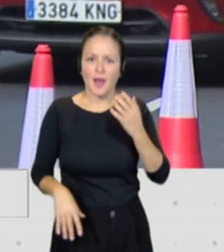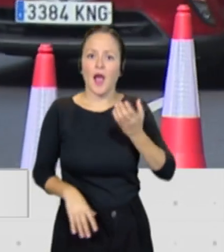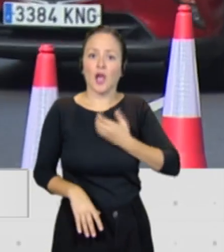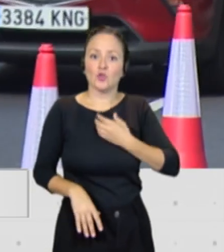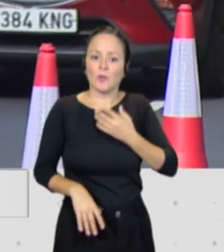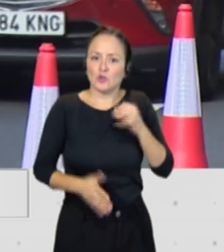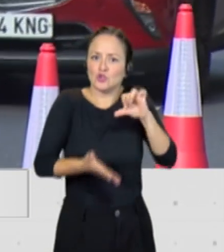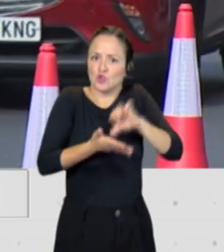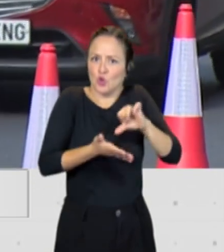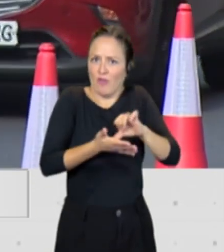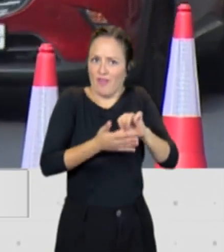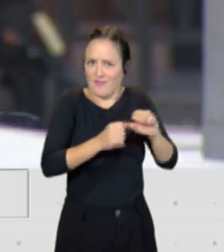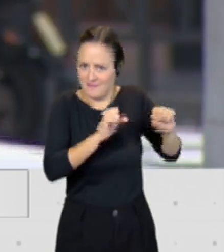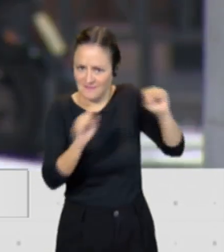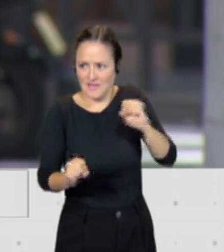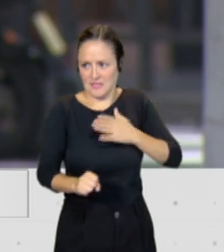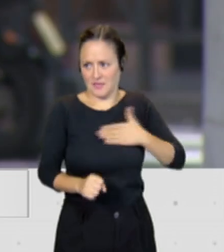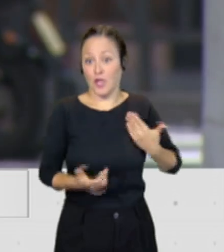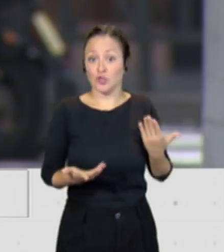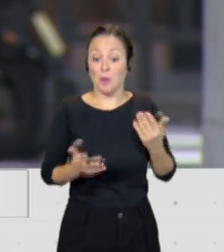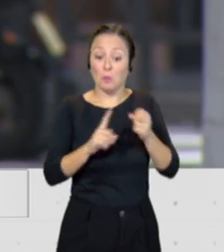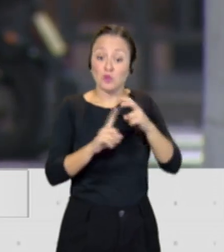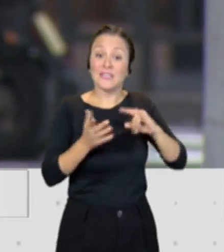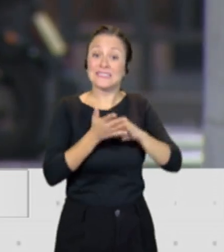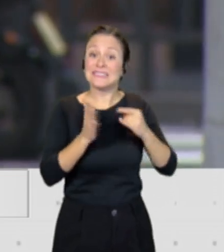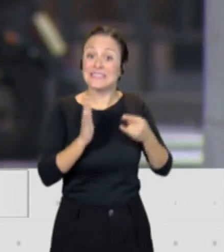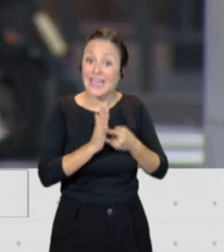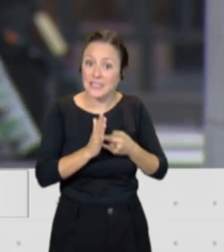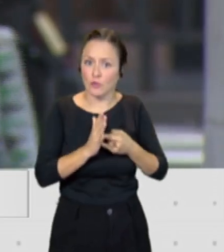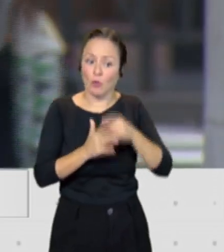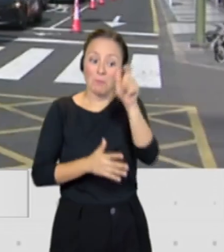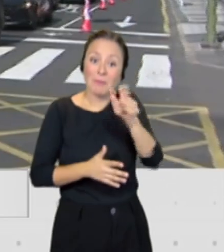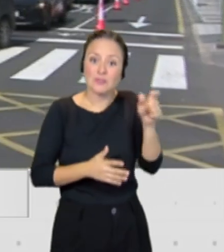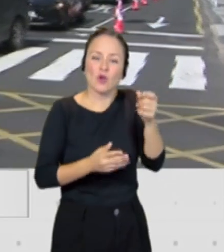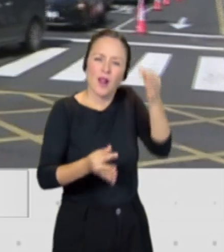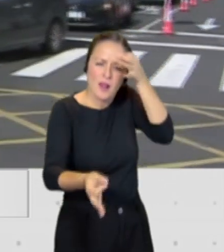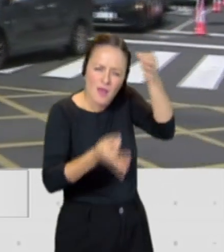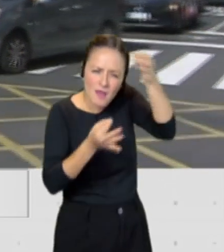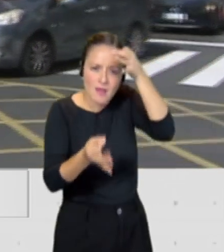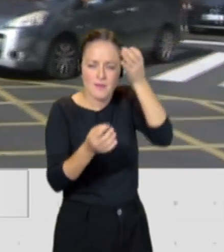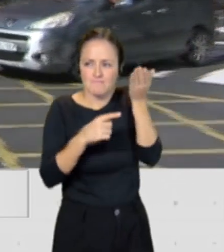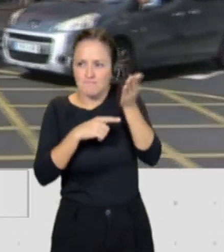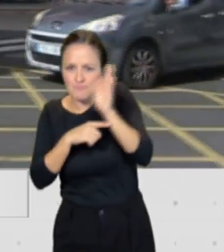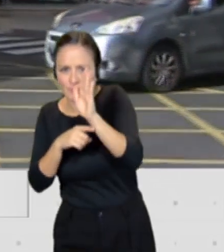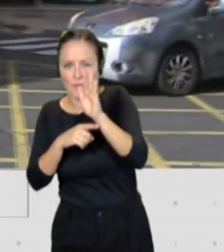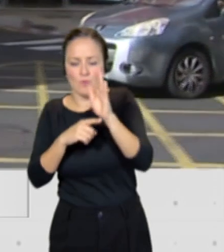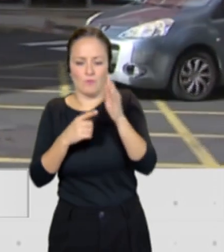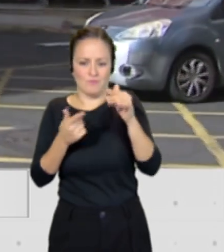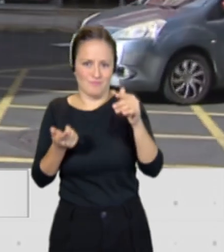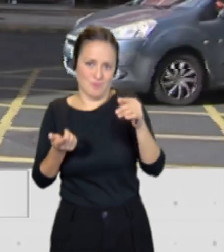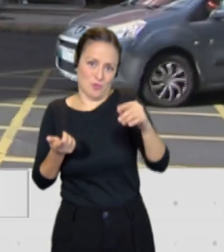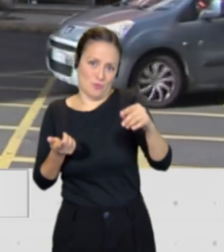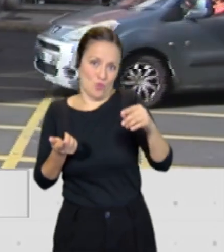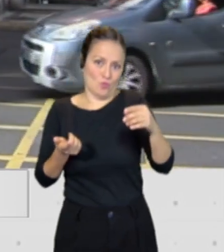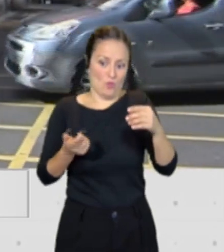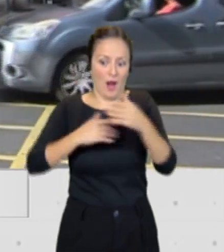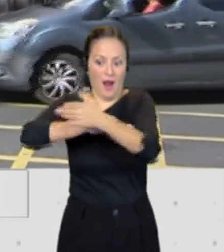ciudad, que quiere es que se conozca técnicamente en qué consiste los nuevos cambios que pretende introducir